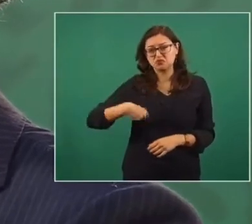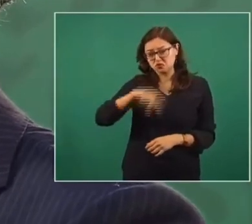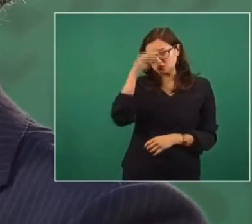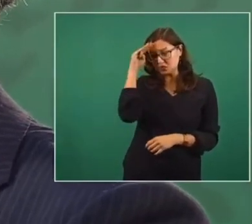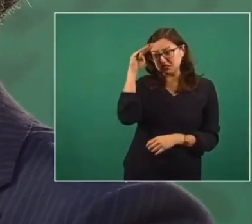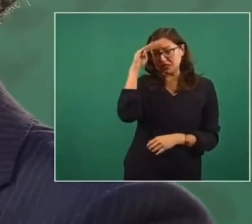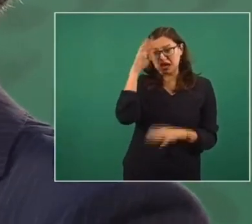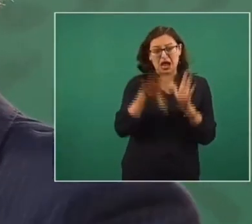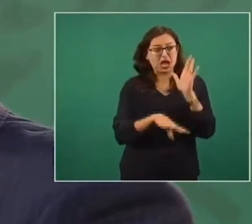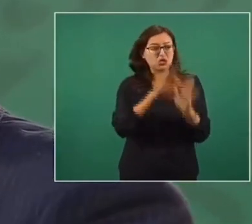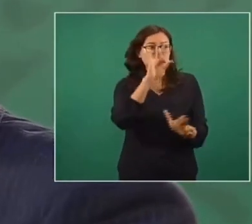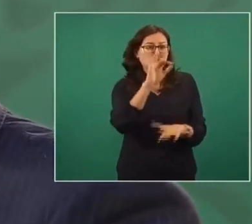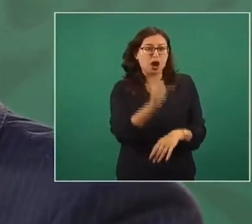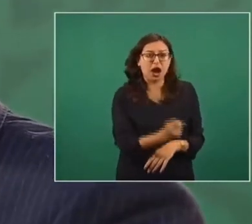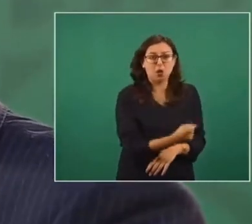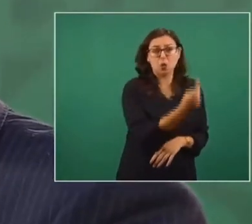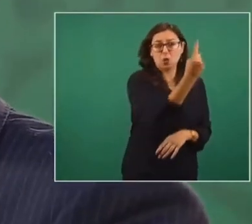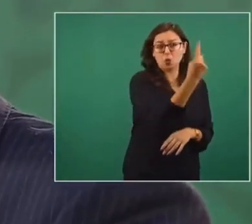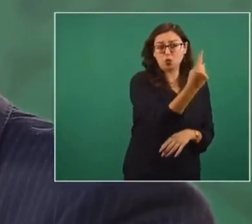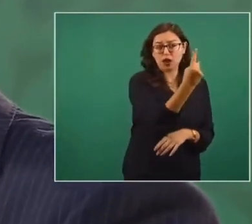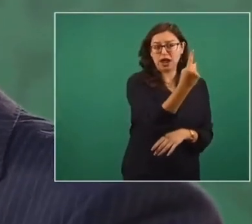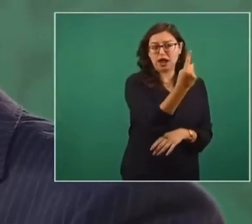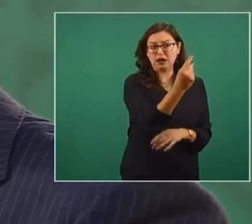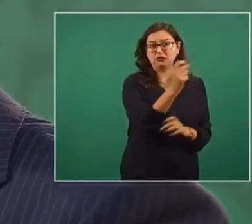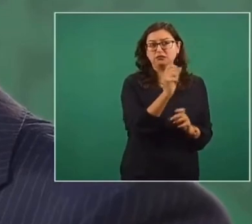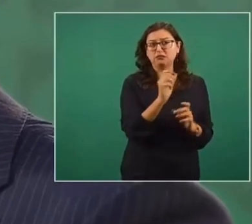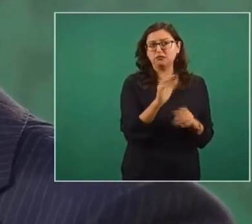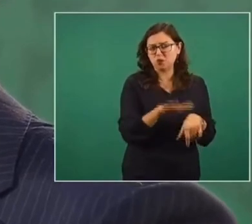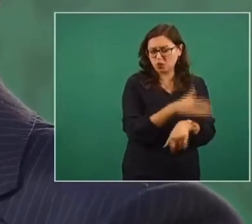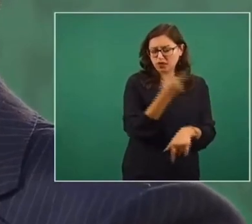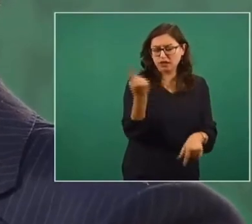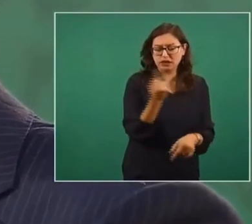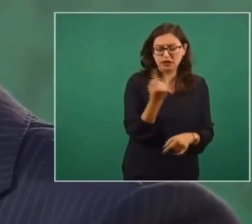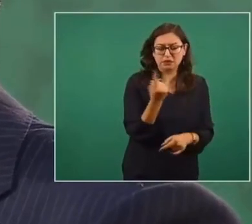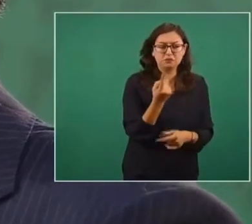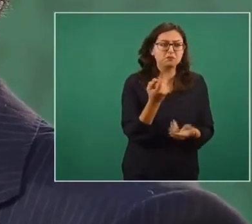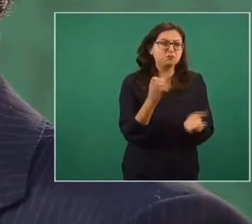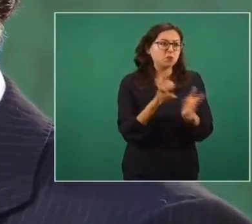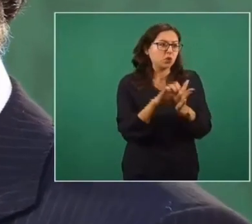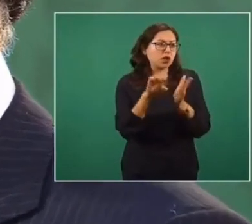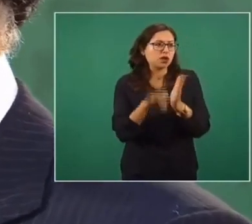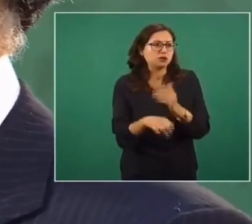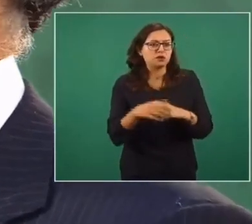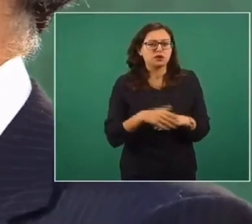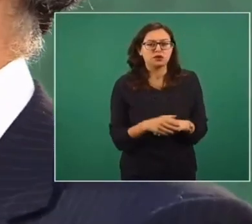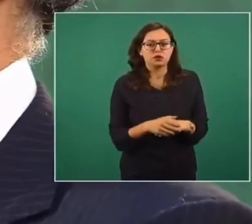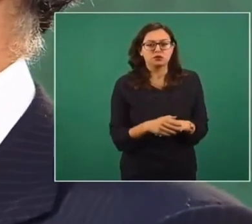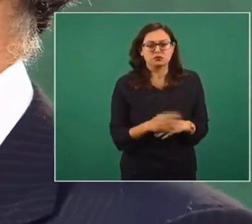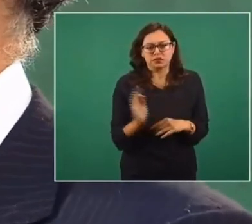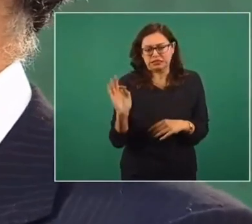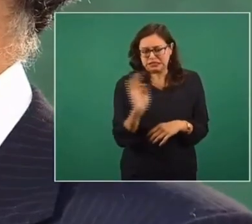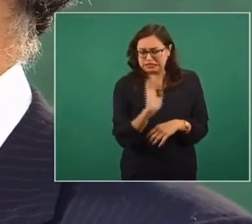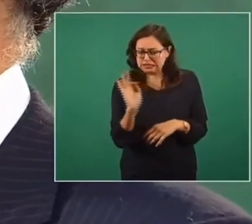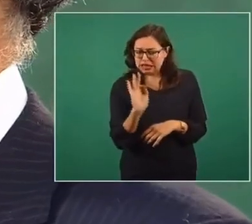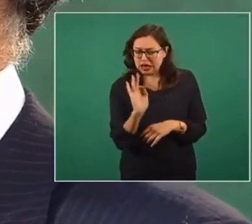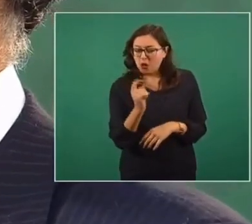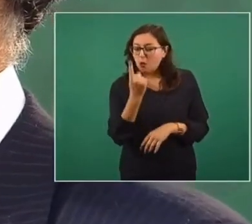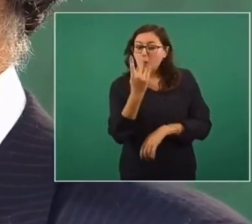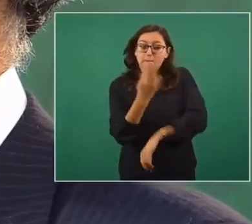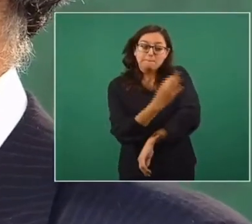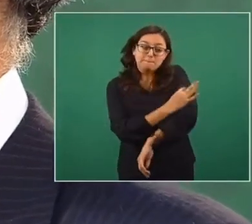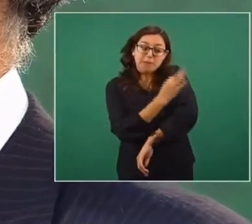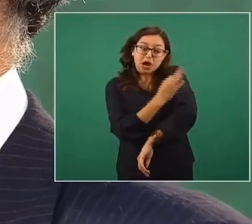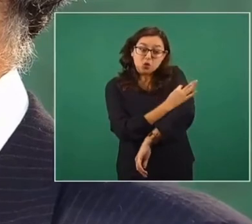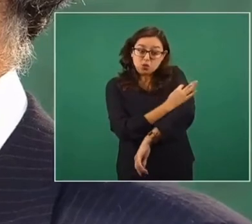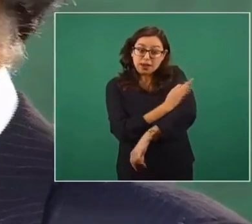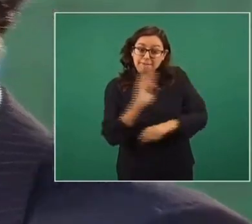cierta población? ¿Podría ser que en algún caso alguna vacuna diera un mayor nivel de eficacia